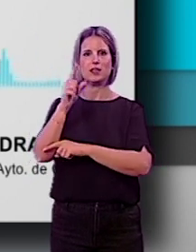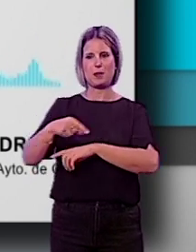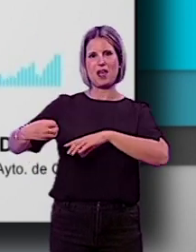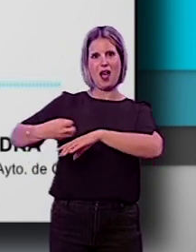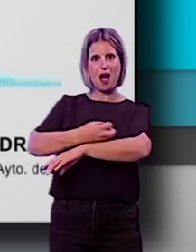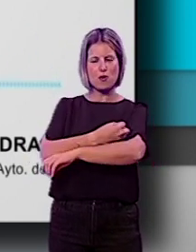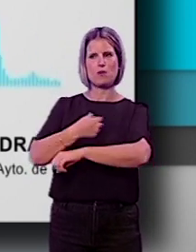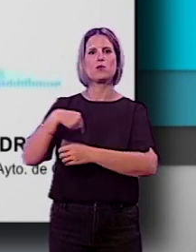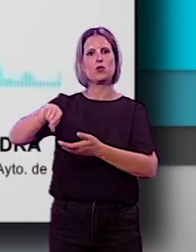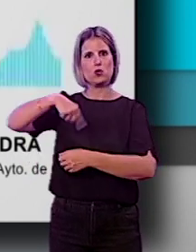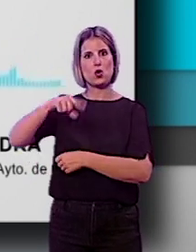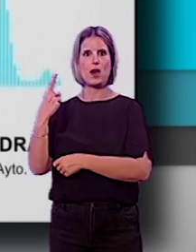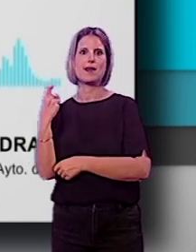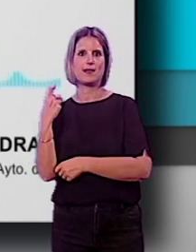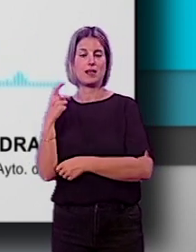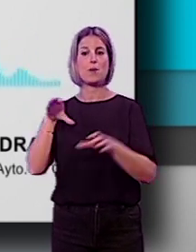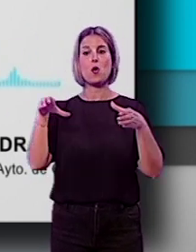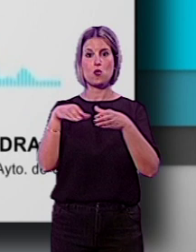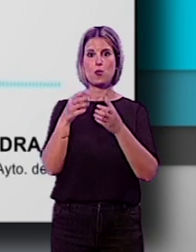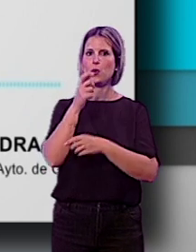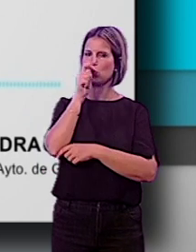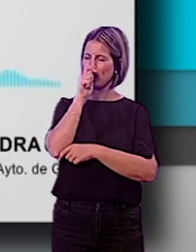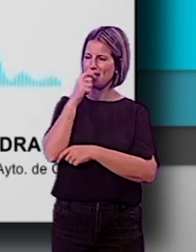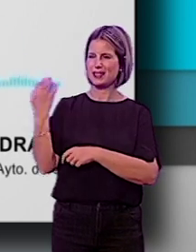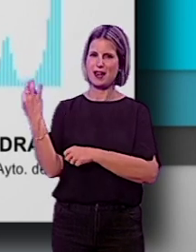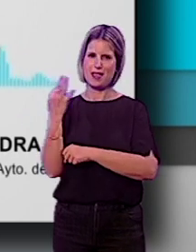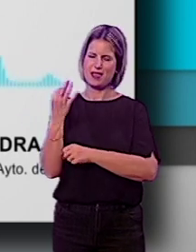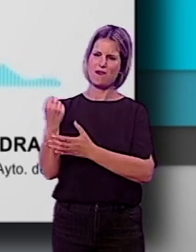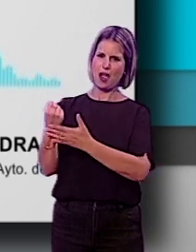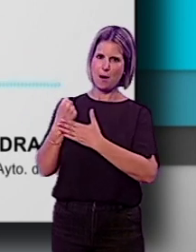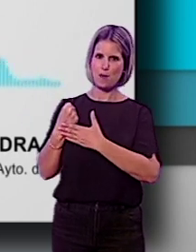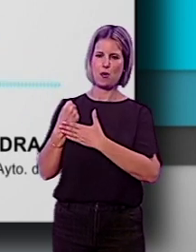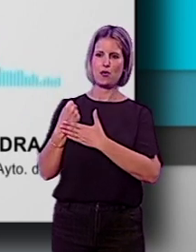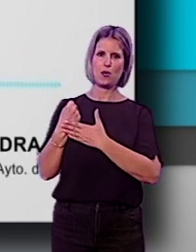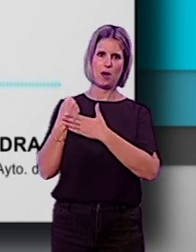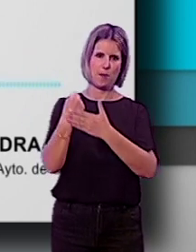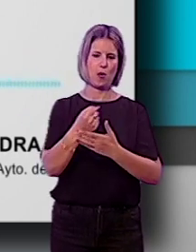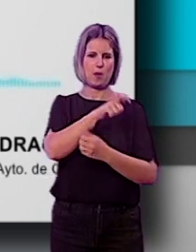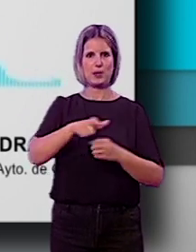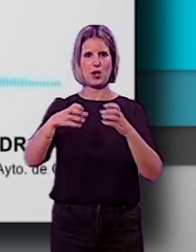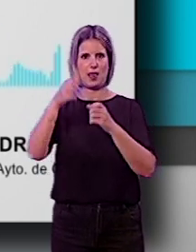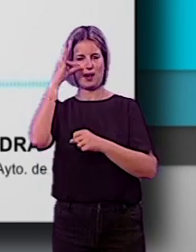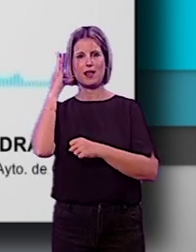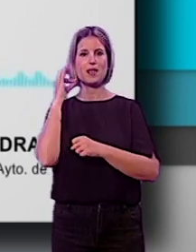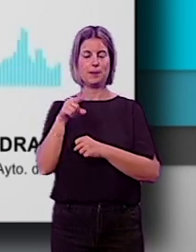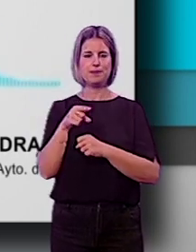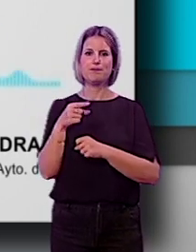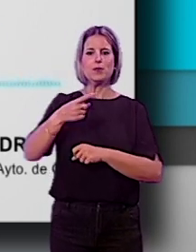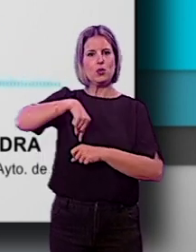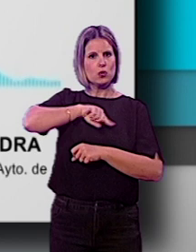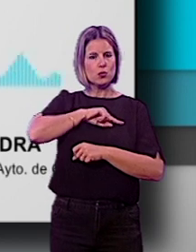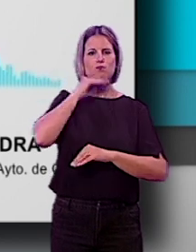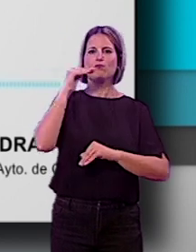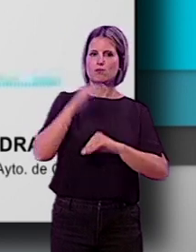tanto necesitamos y que es donde el Partido Socialista debería ayudar a nuestra ciudad y ayudar a los granadinos. Por lo tanto, cumplimos